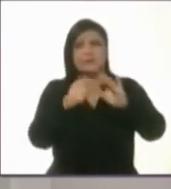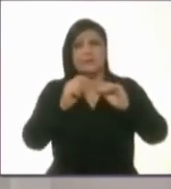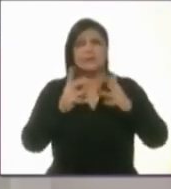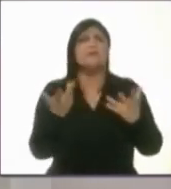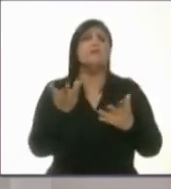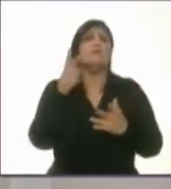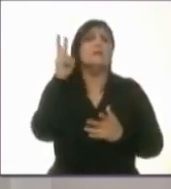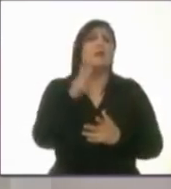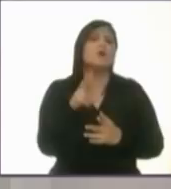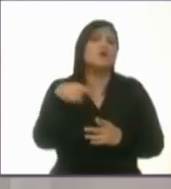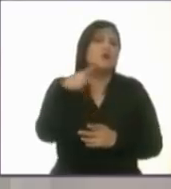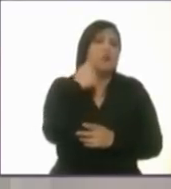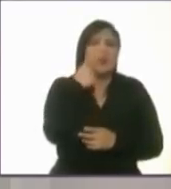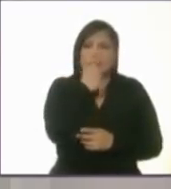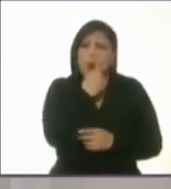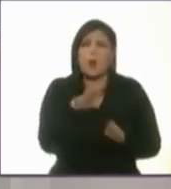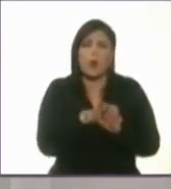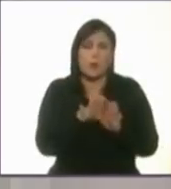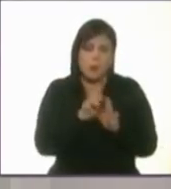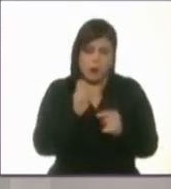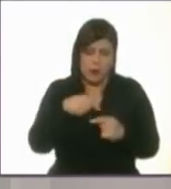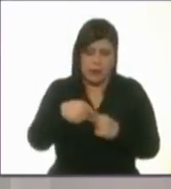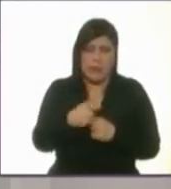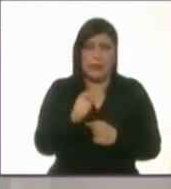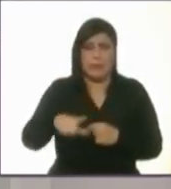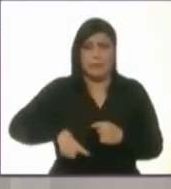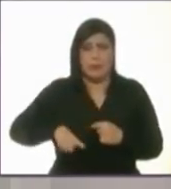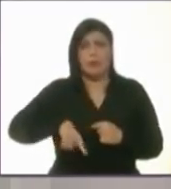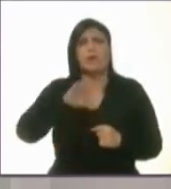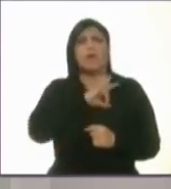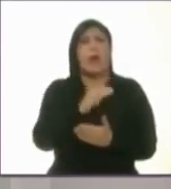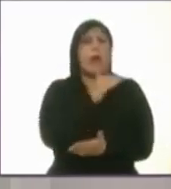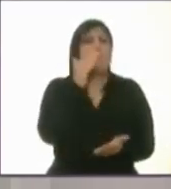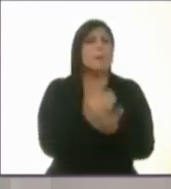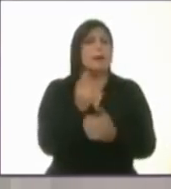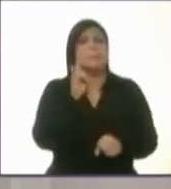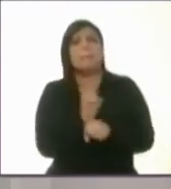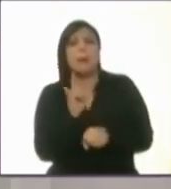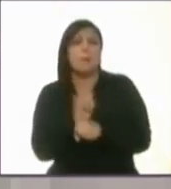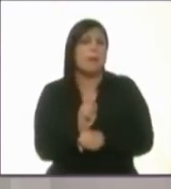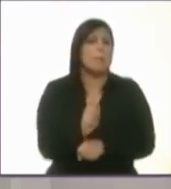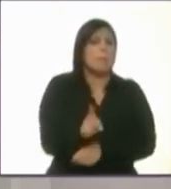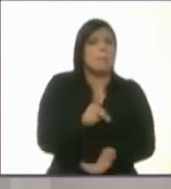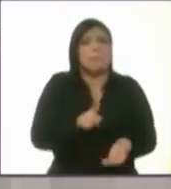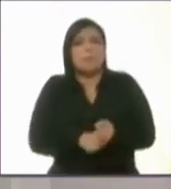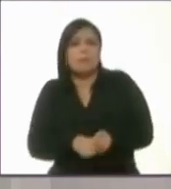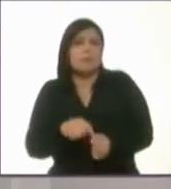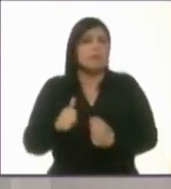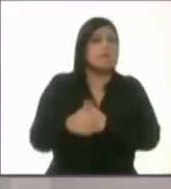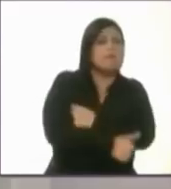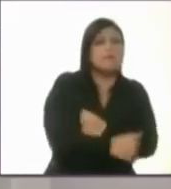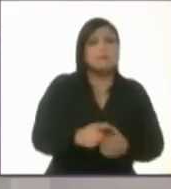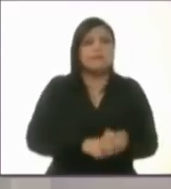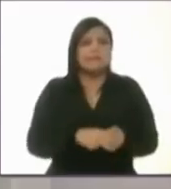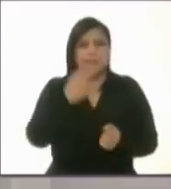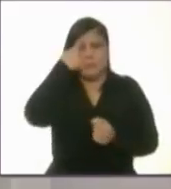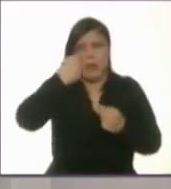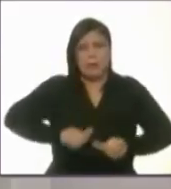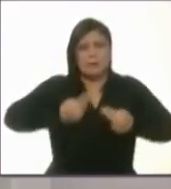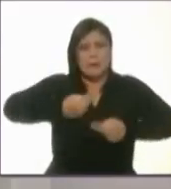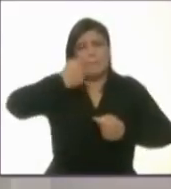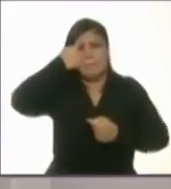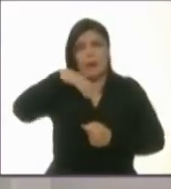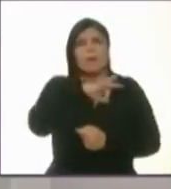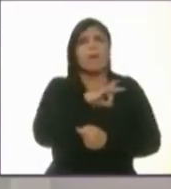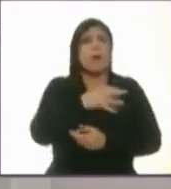terminar en su gobierno de una vez por todas con esta simulación y con estos procesos de operar para desviar